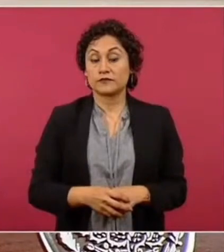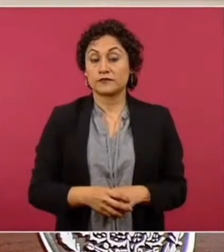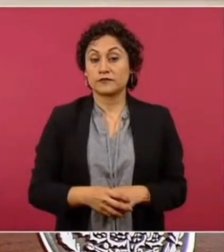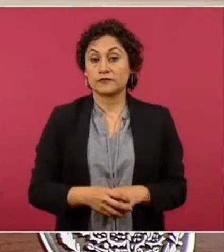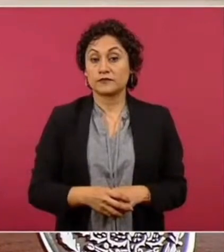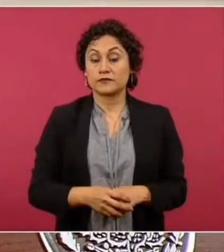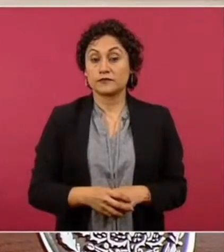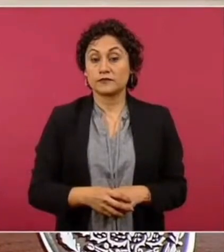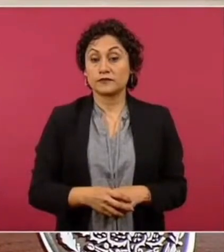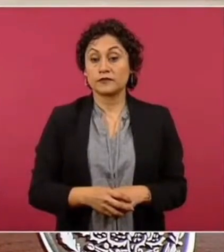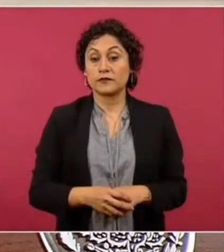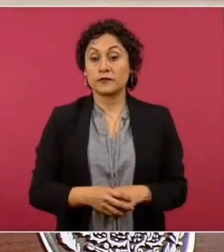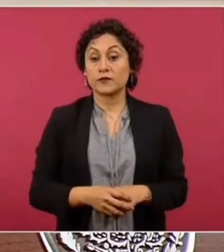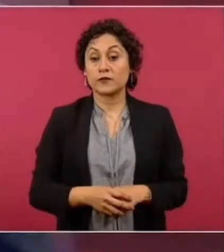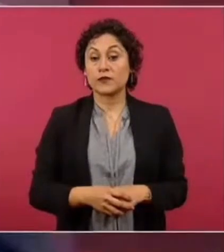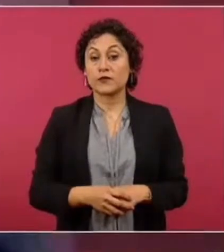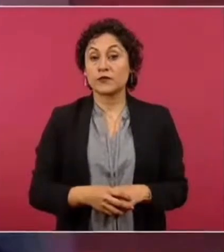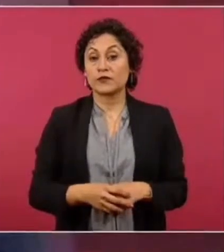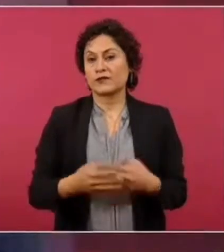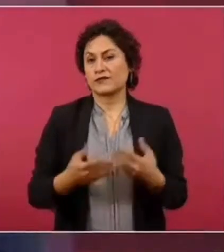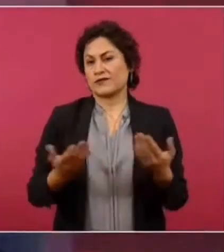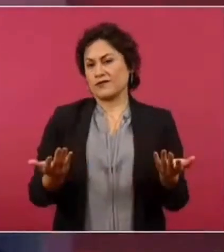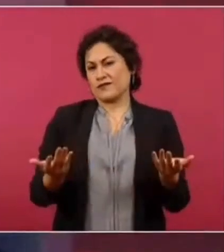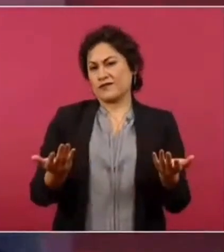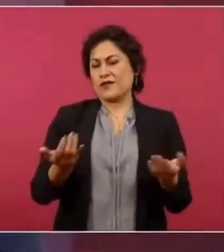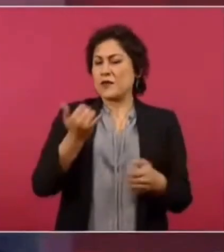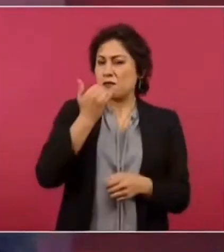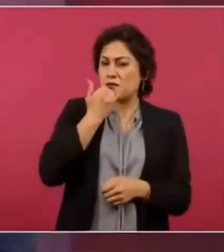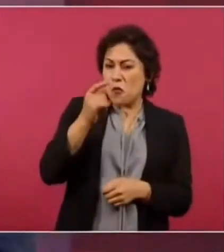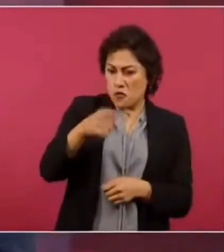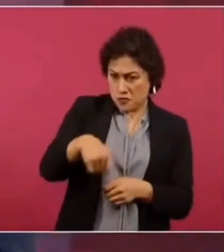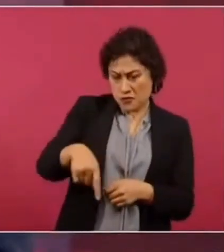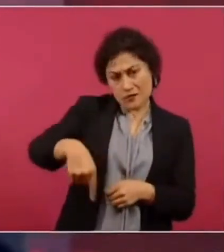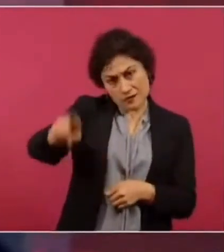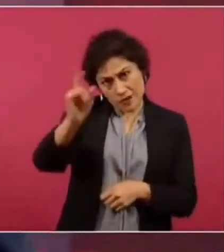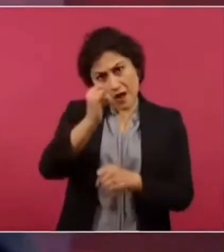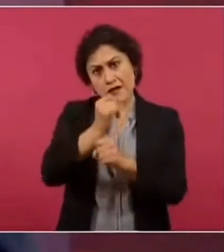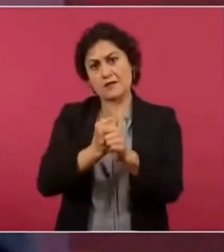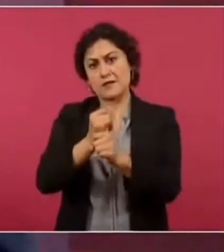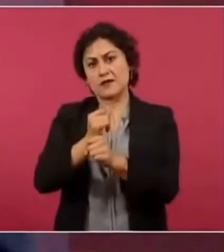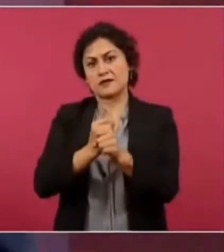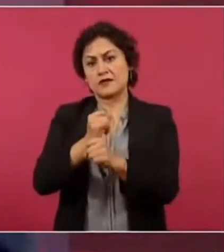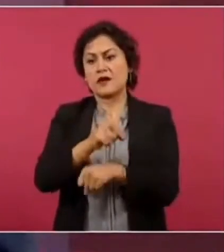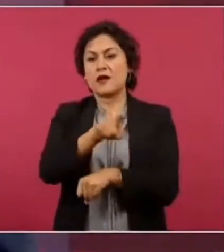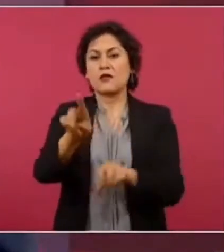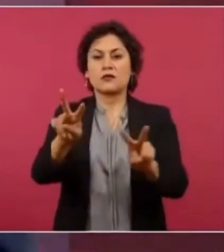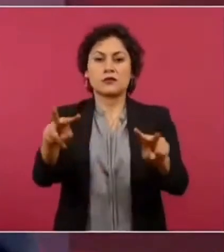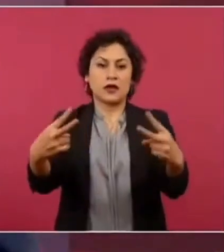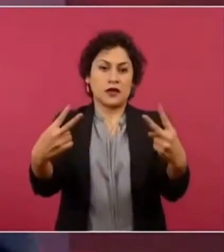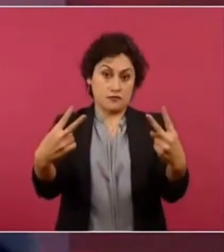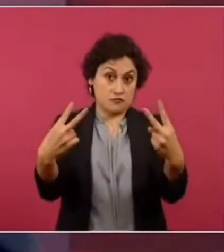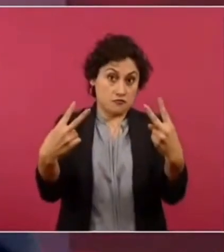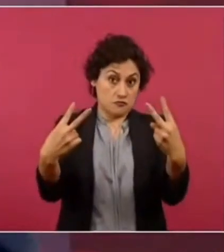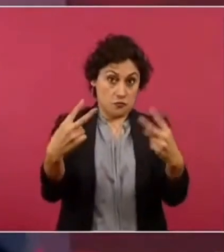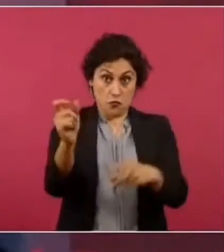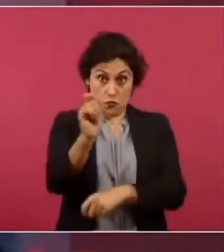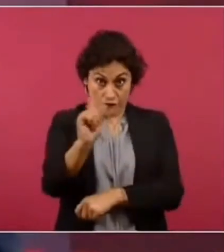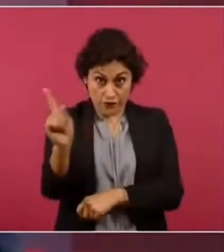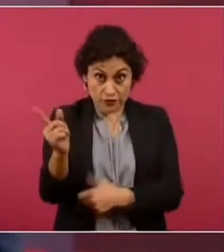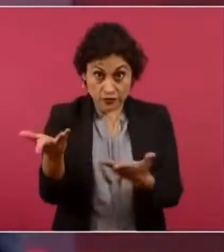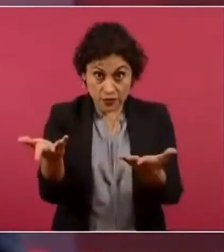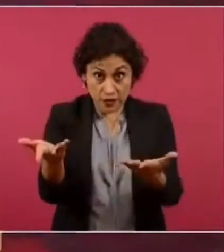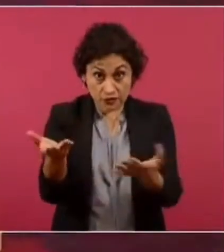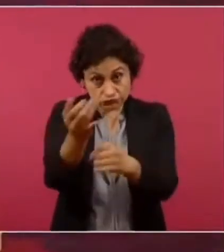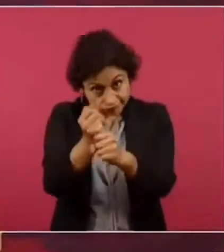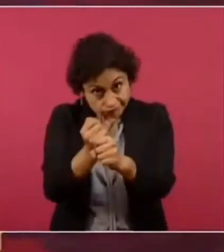Hagan ustedes también su trabajo. No son mirones profesionales, pues. Entonces,